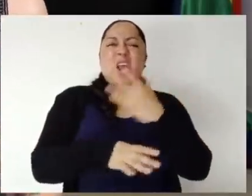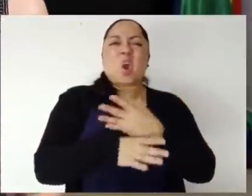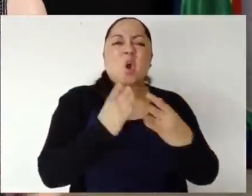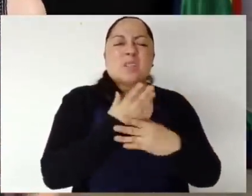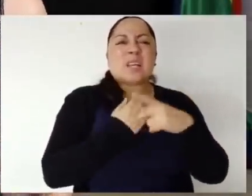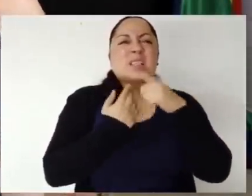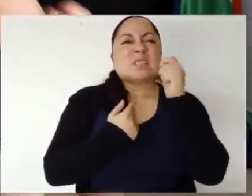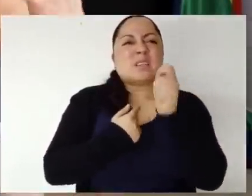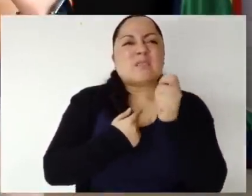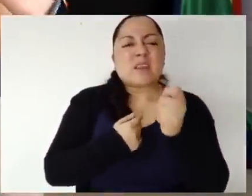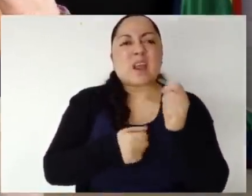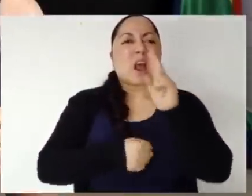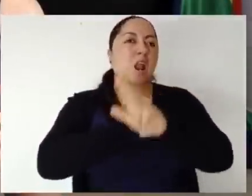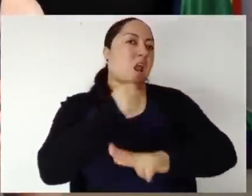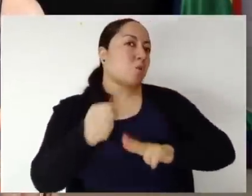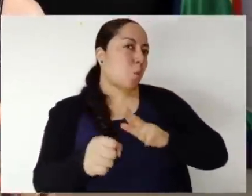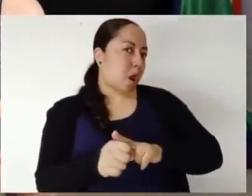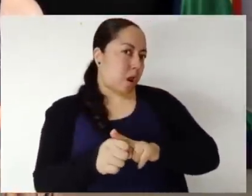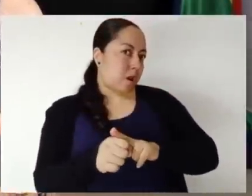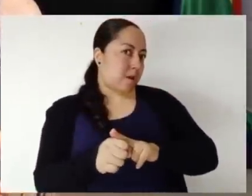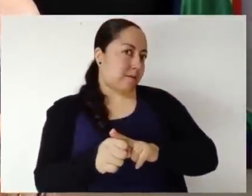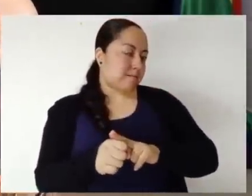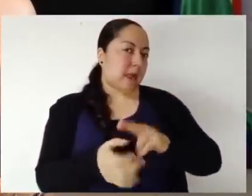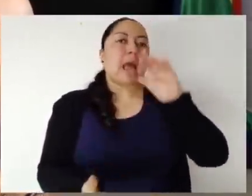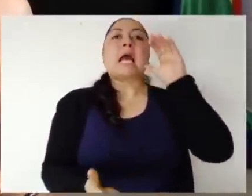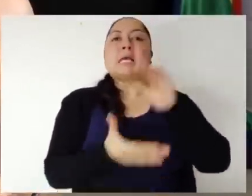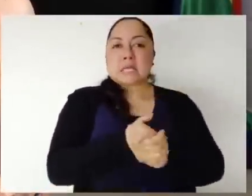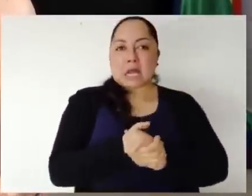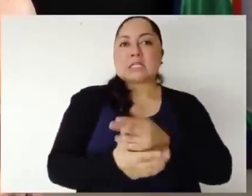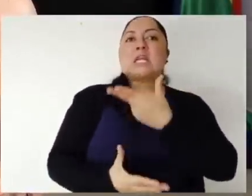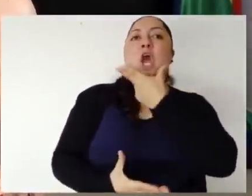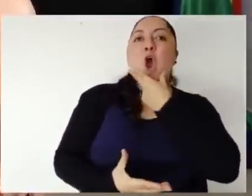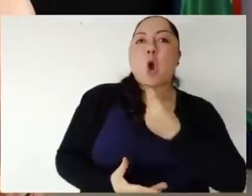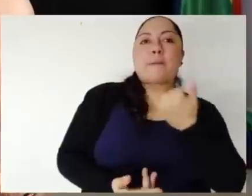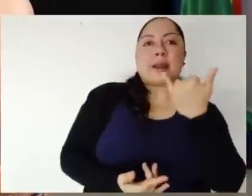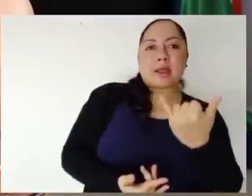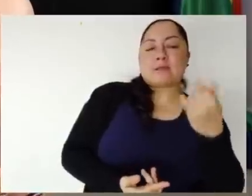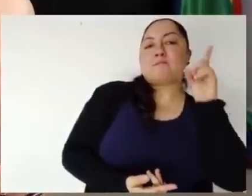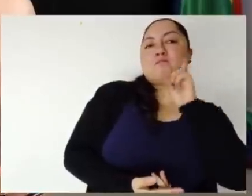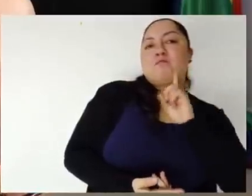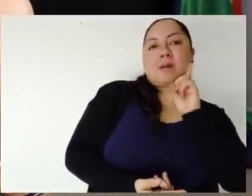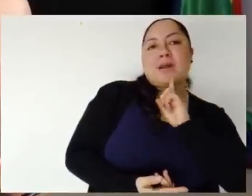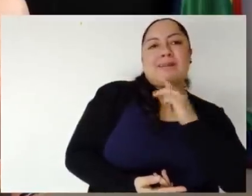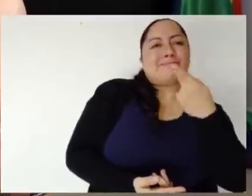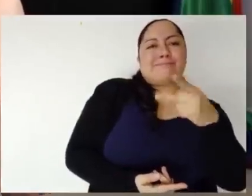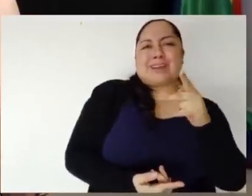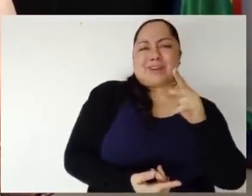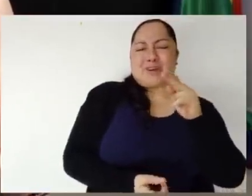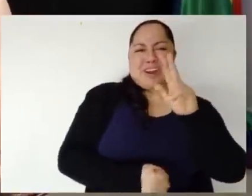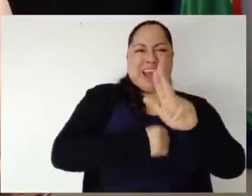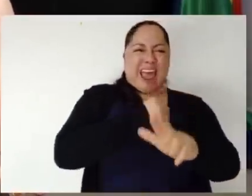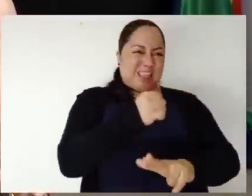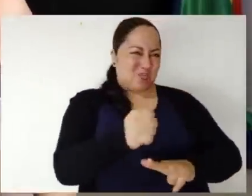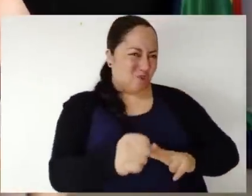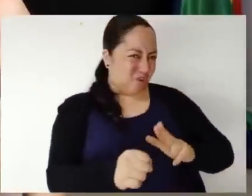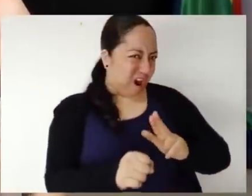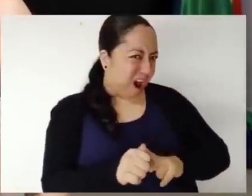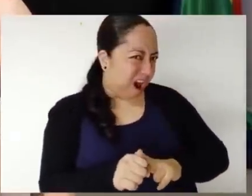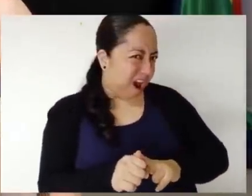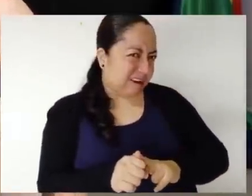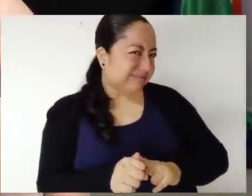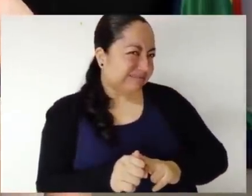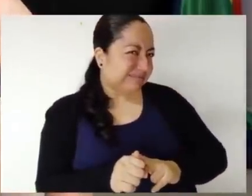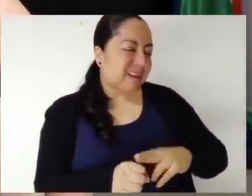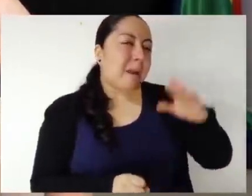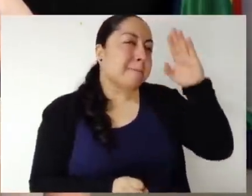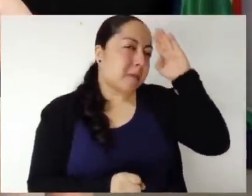entre el hombre y la mujer, que le puedes dedicar un buen de pensamiento, pero te cae el 20, que pues no hay tal cosa como el matrimonio natural. Piénsenlo,